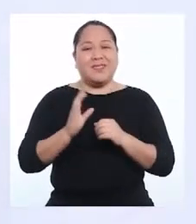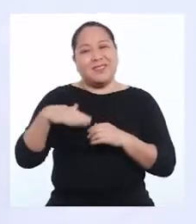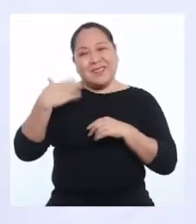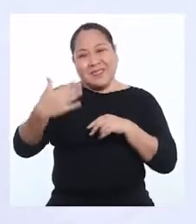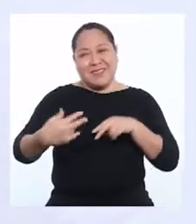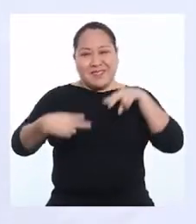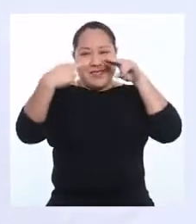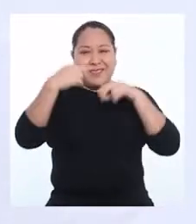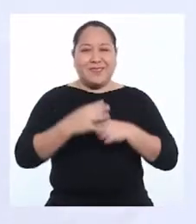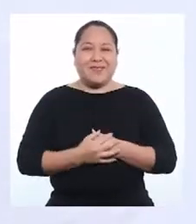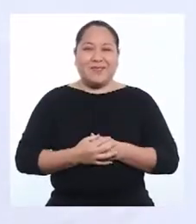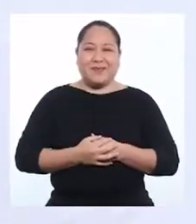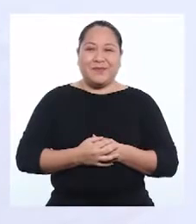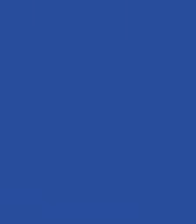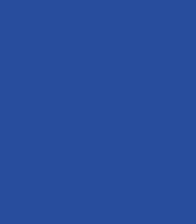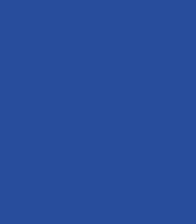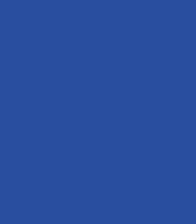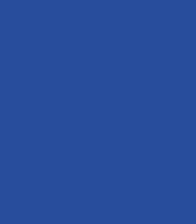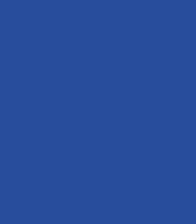Hasta la próxima.